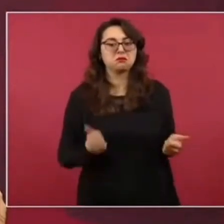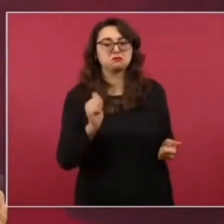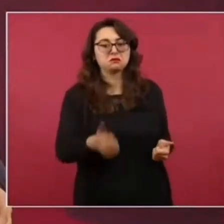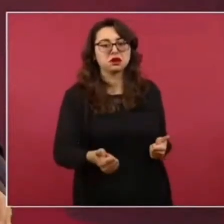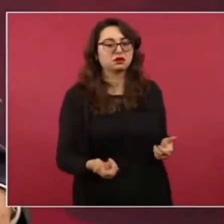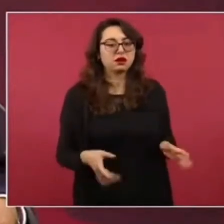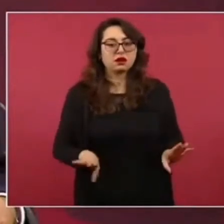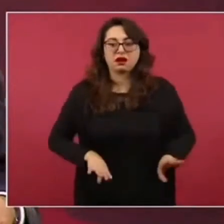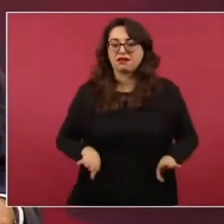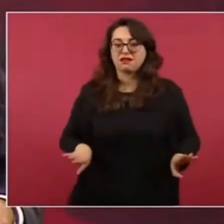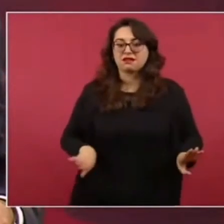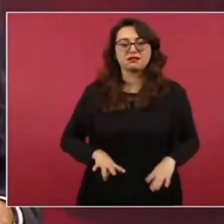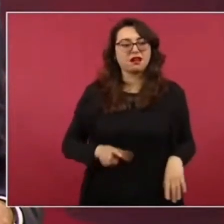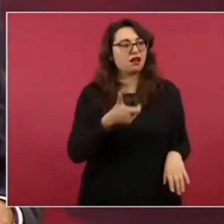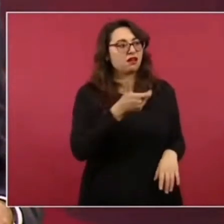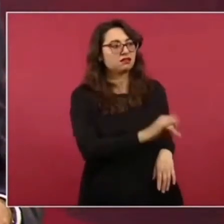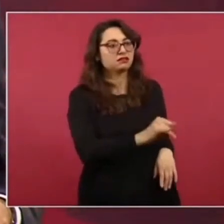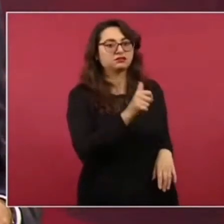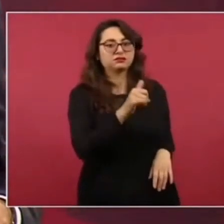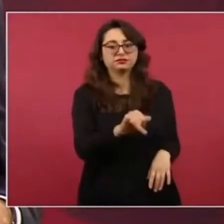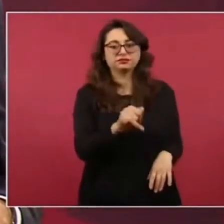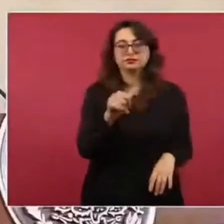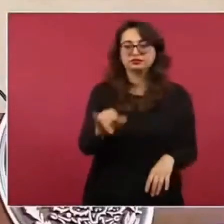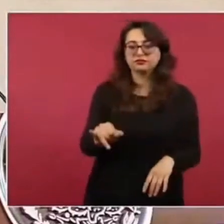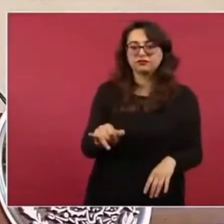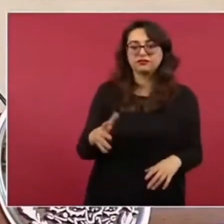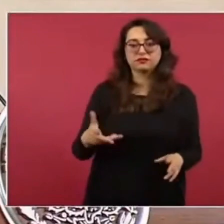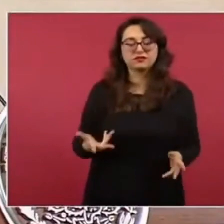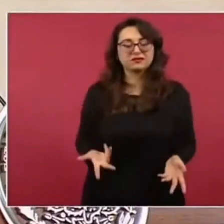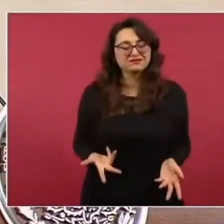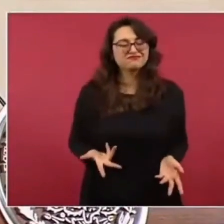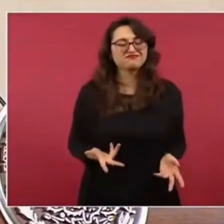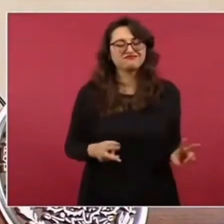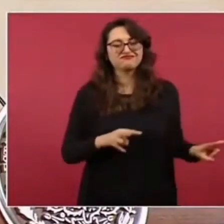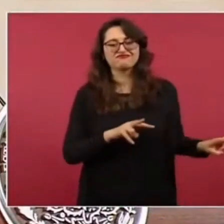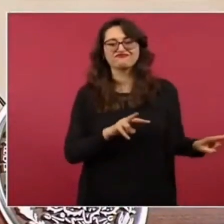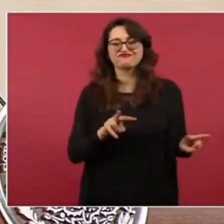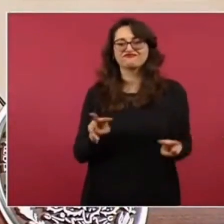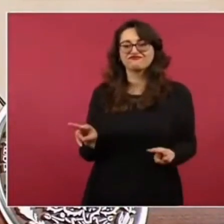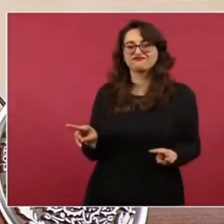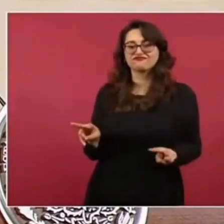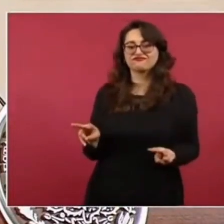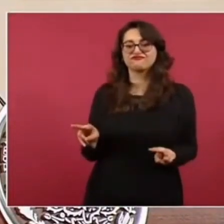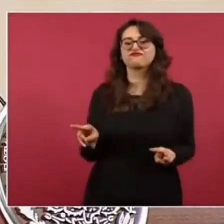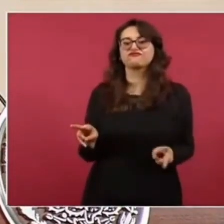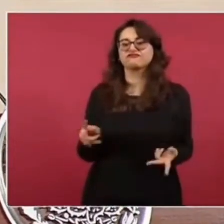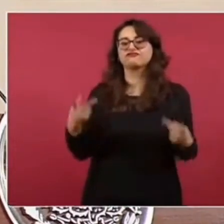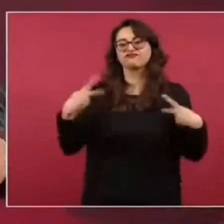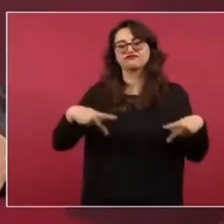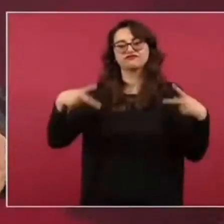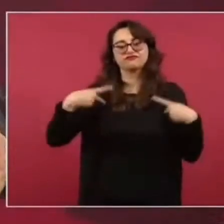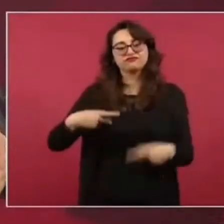predomina del criterio de que